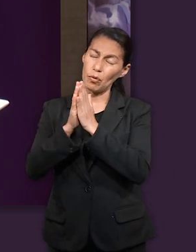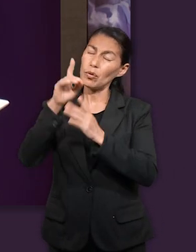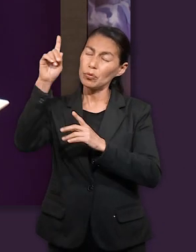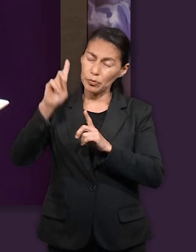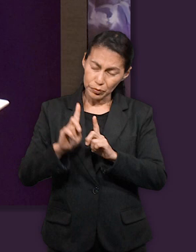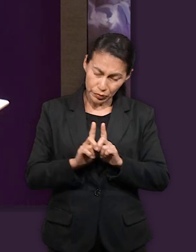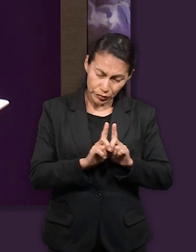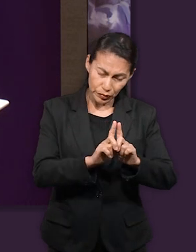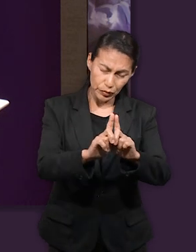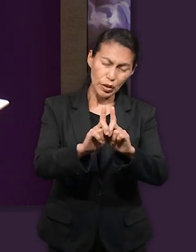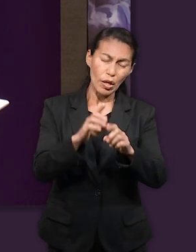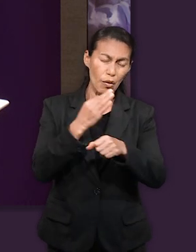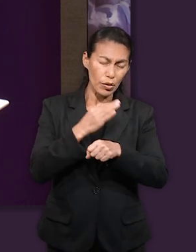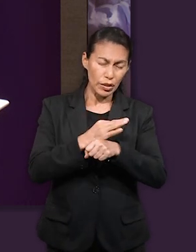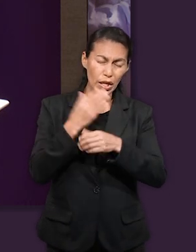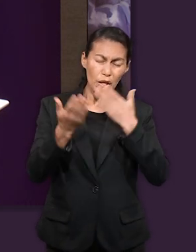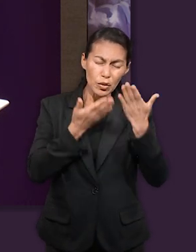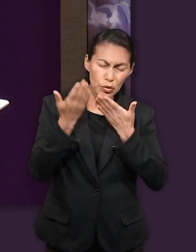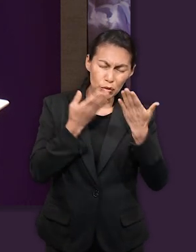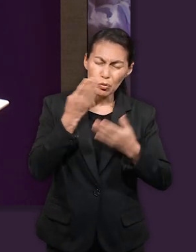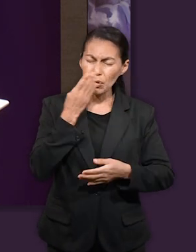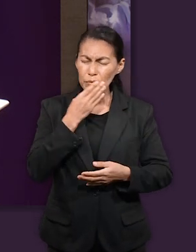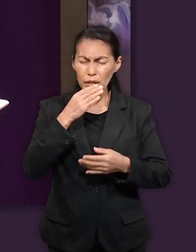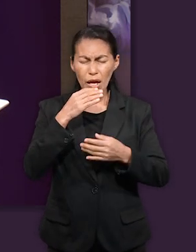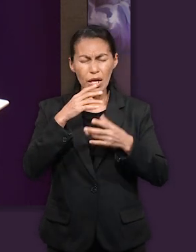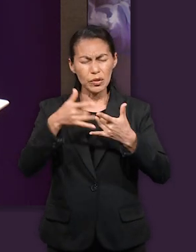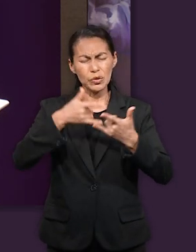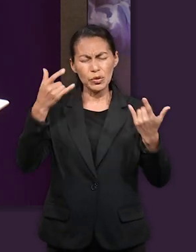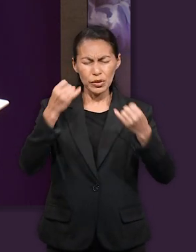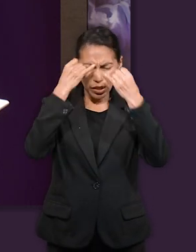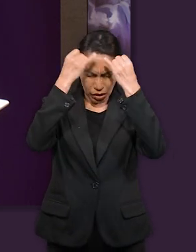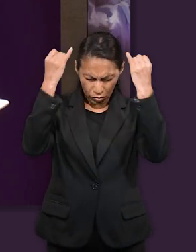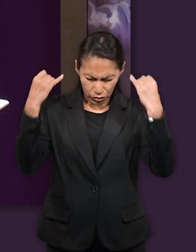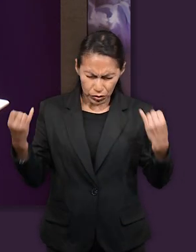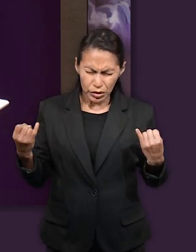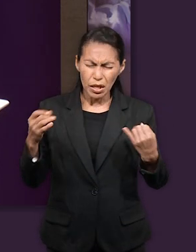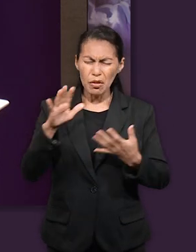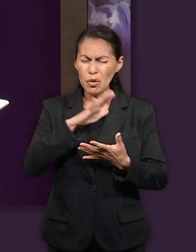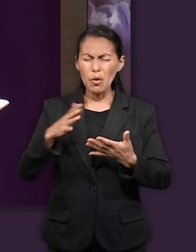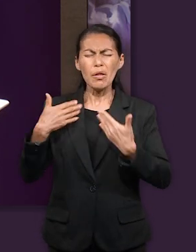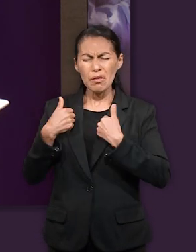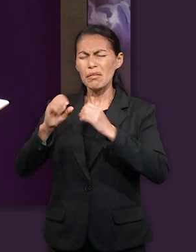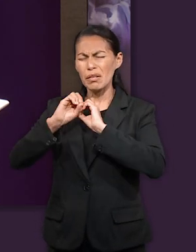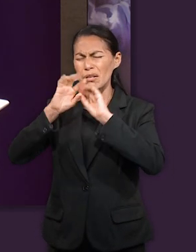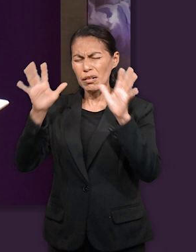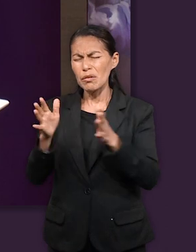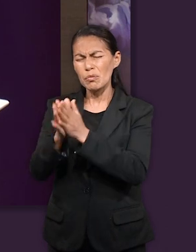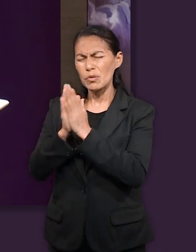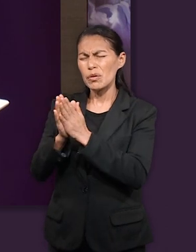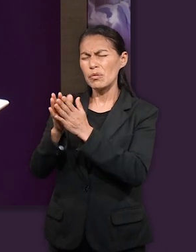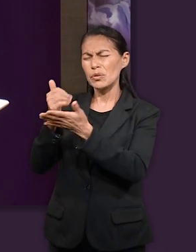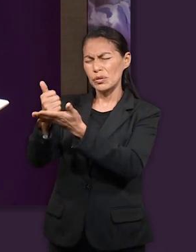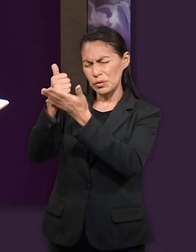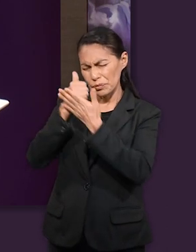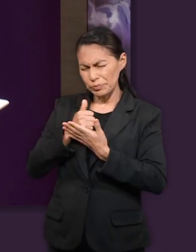nosotros y permite que al estudio de la vida de José nosotros podamos encontrarnos con tu dirección y tu bendición,